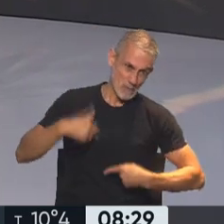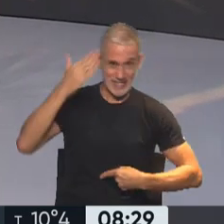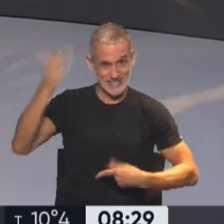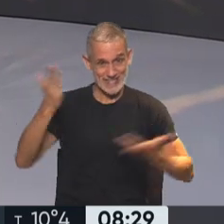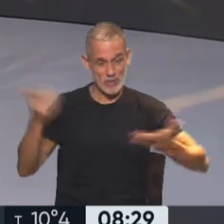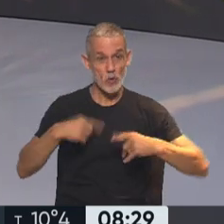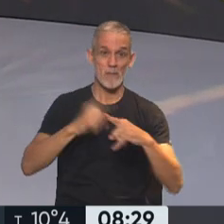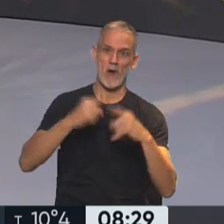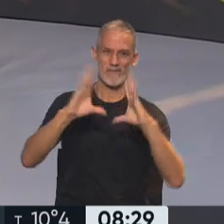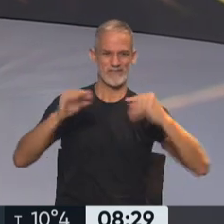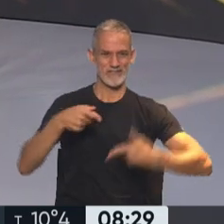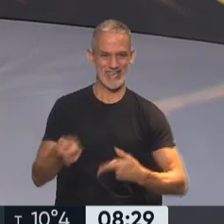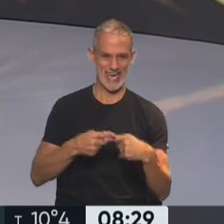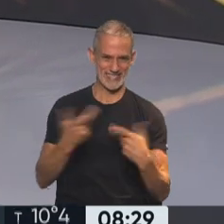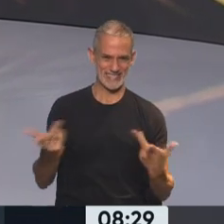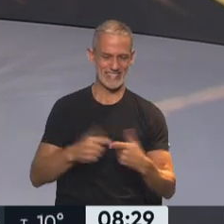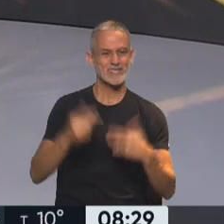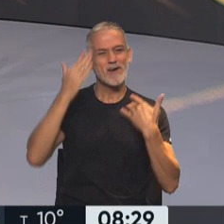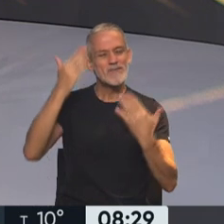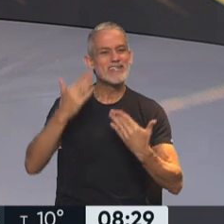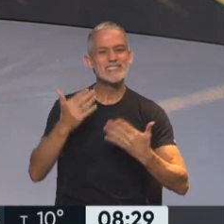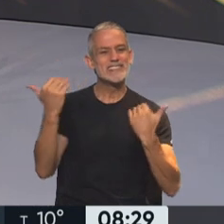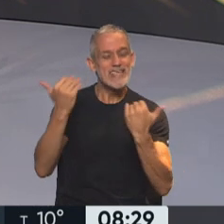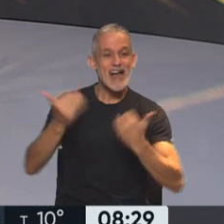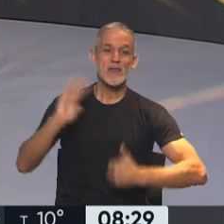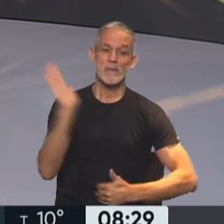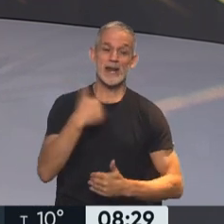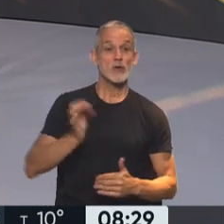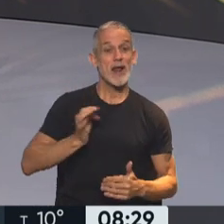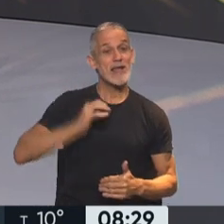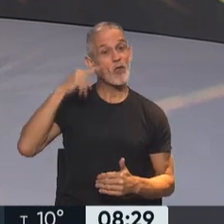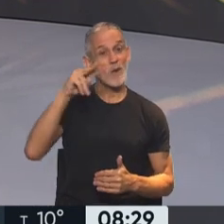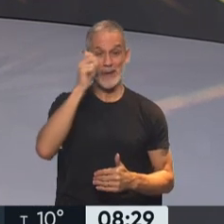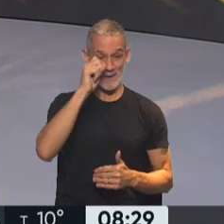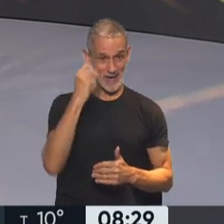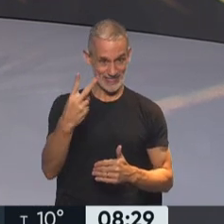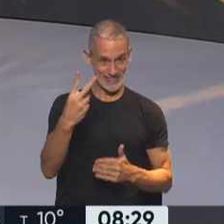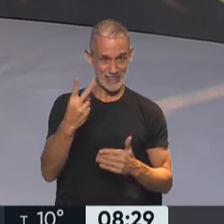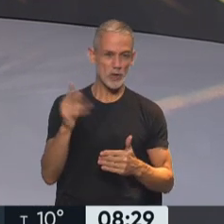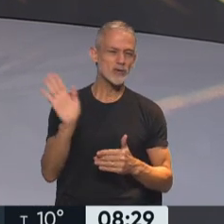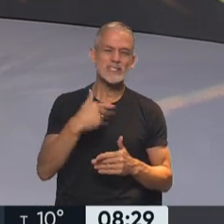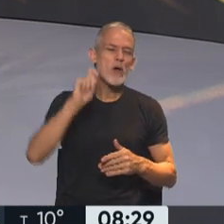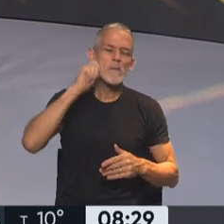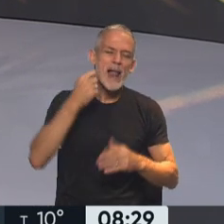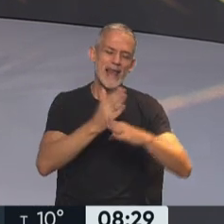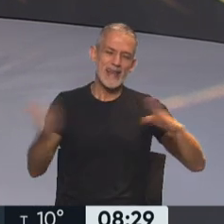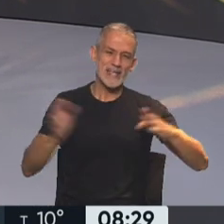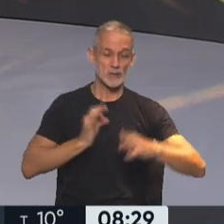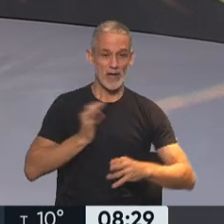esta fiesta. Les deseo muchas felicidades en el año 2022, que sea lo más lindo.